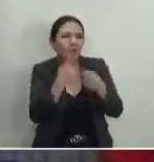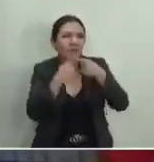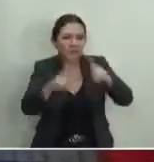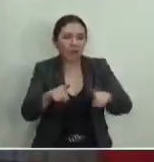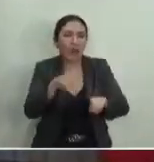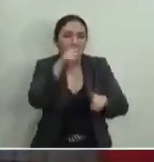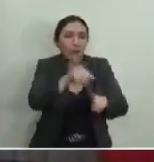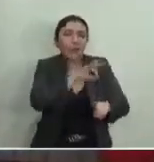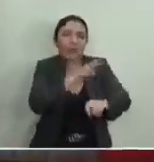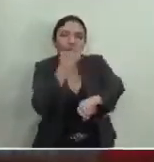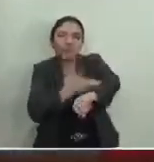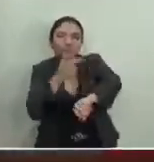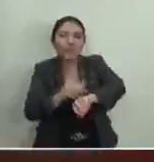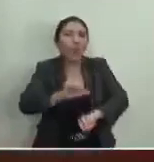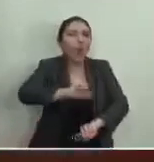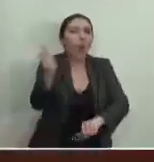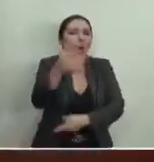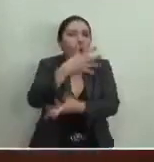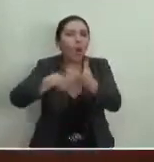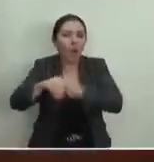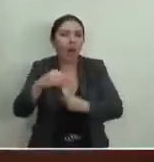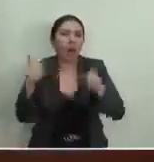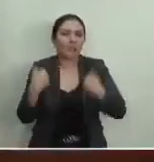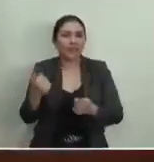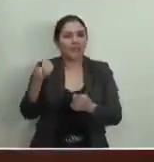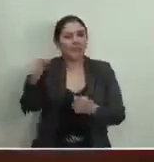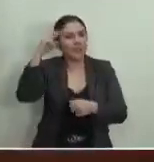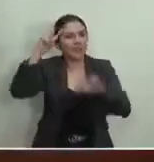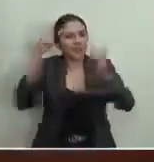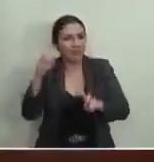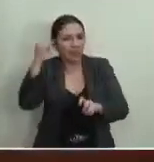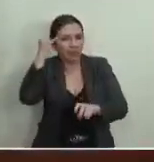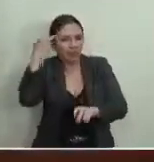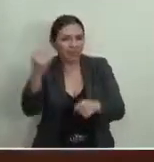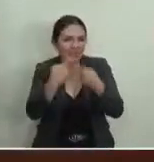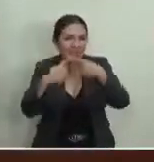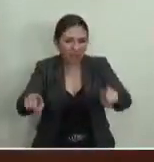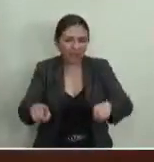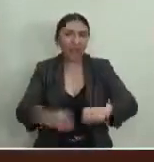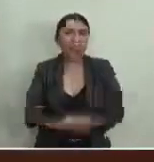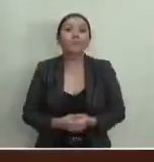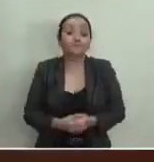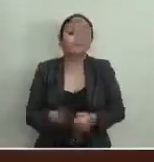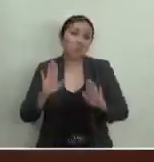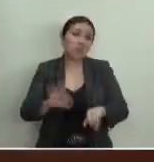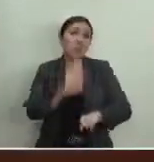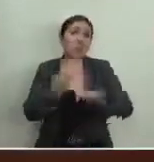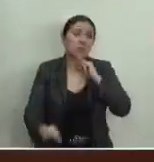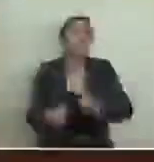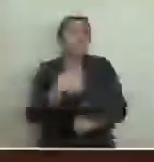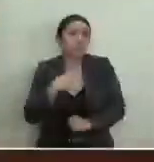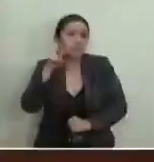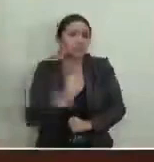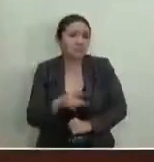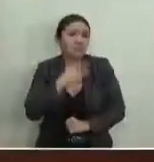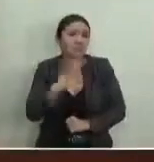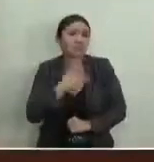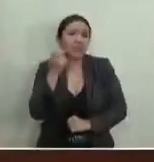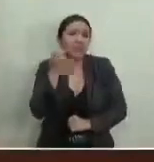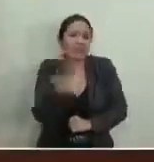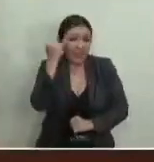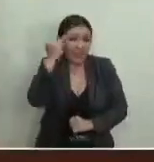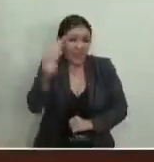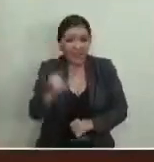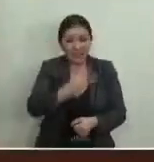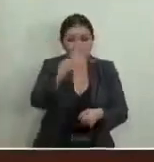nos puede llevar a otra lógica de interpretación. Y ya para finalizar, yo me quedaría con que esta